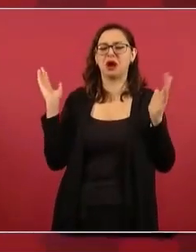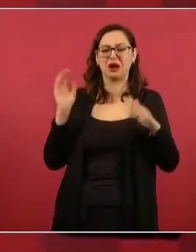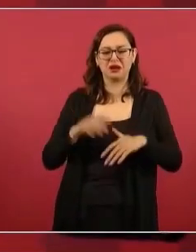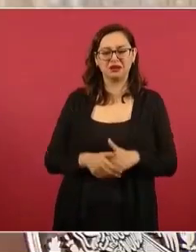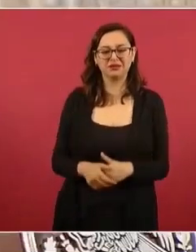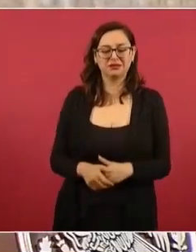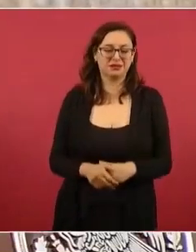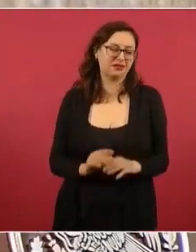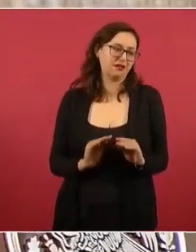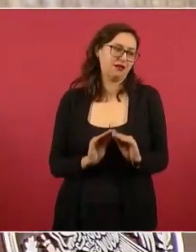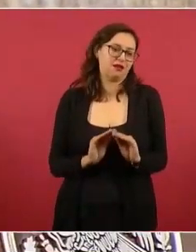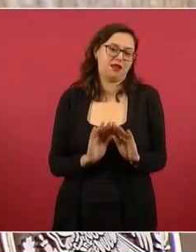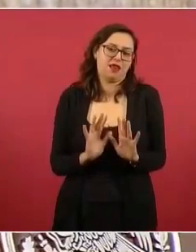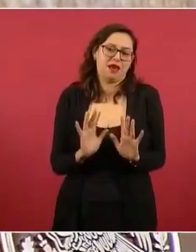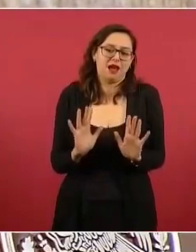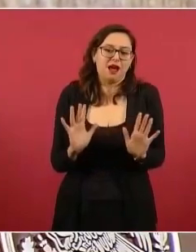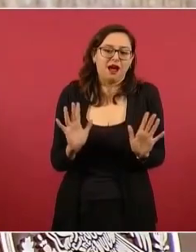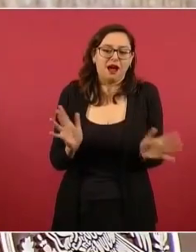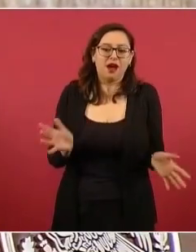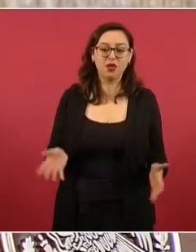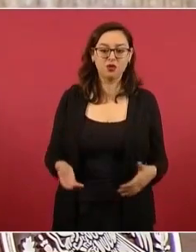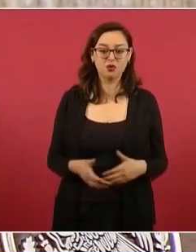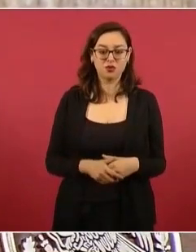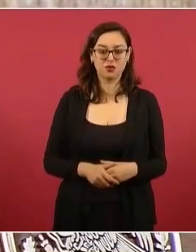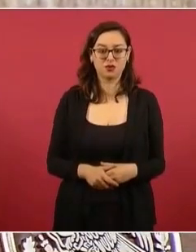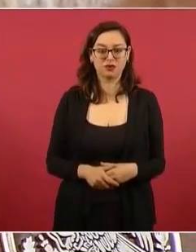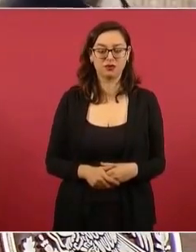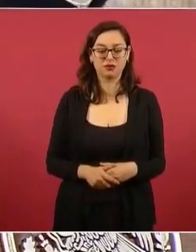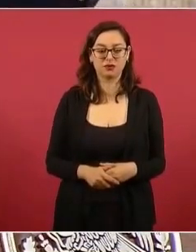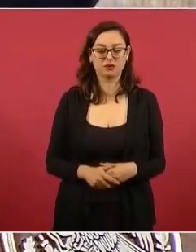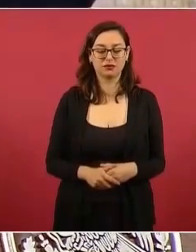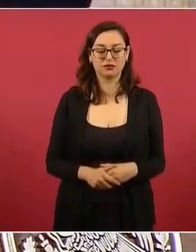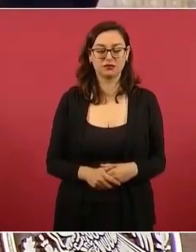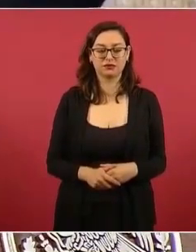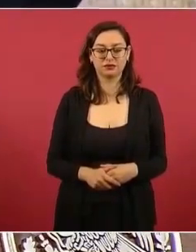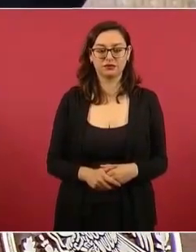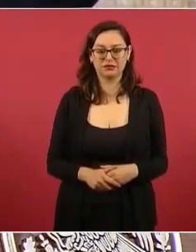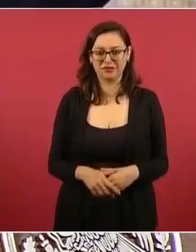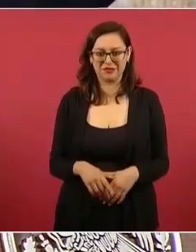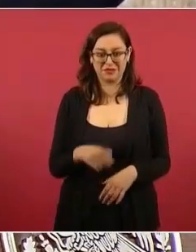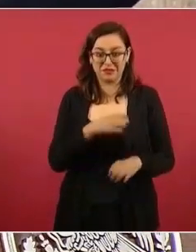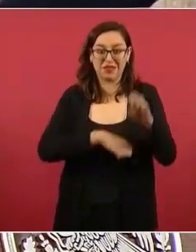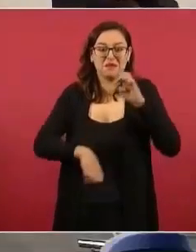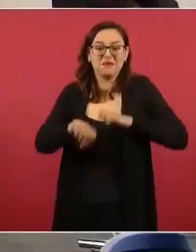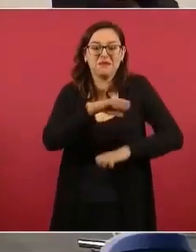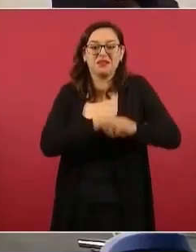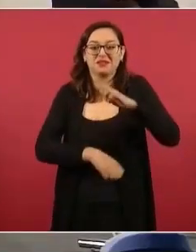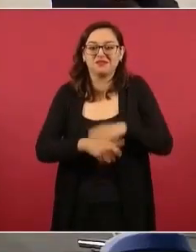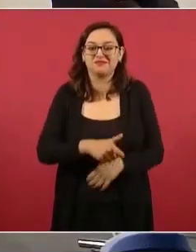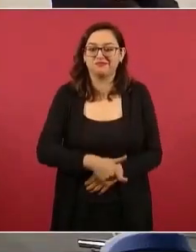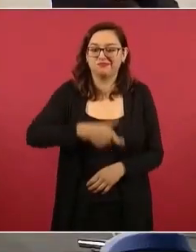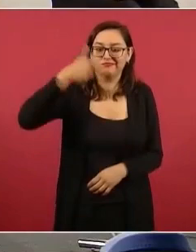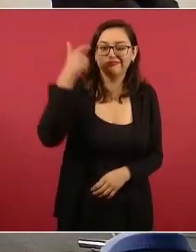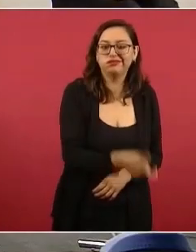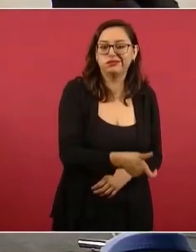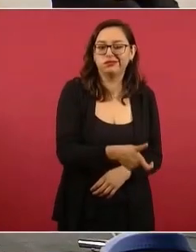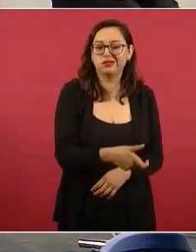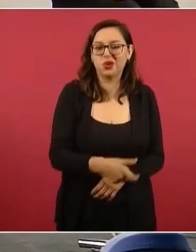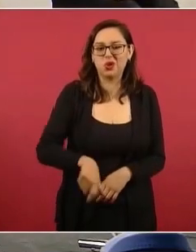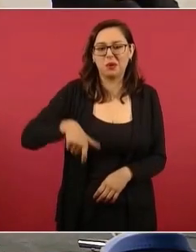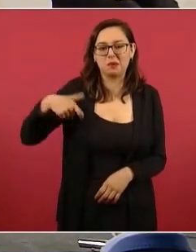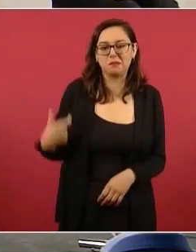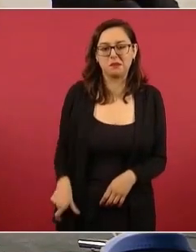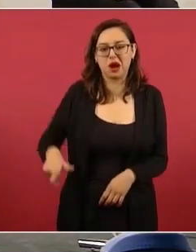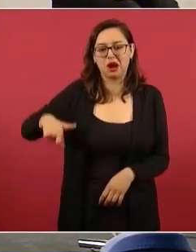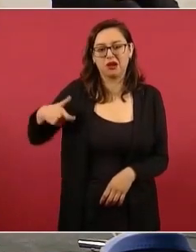pero muchísimo dinero. Es también un senador, creo que es de